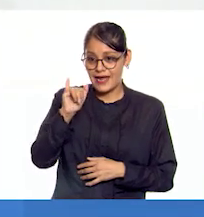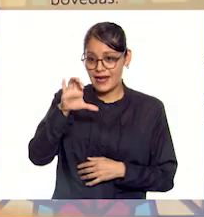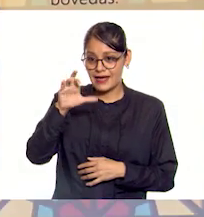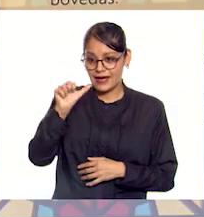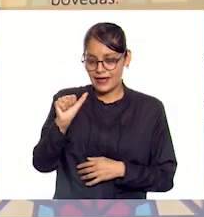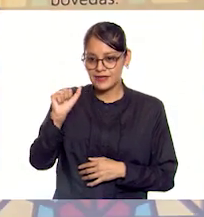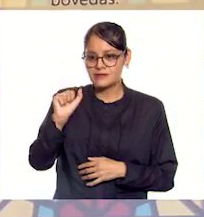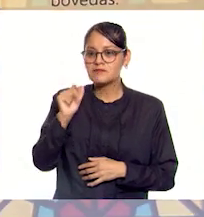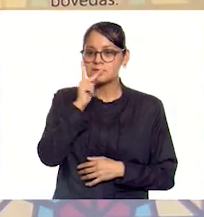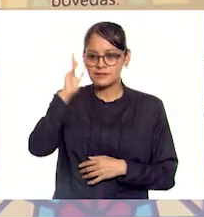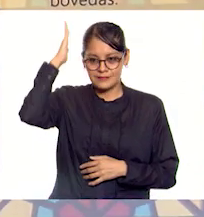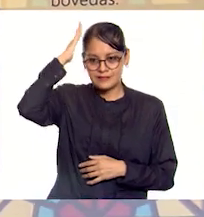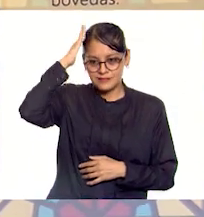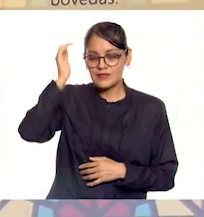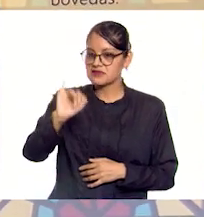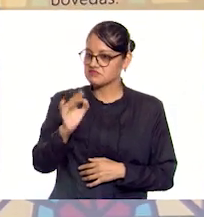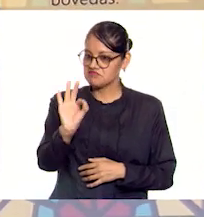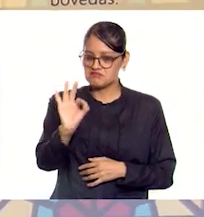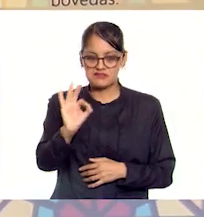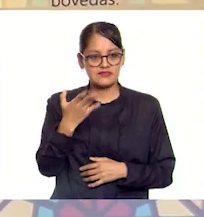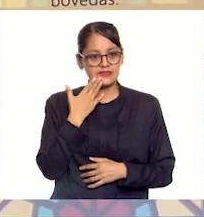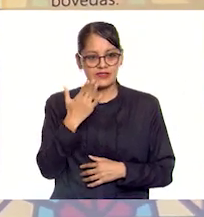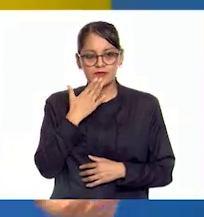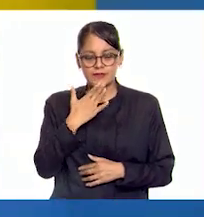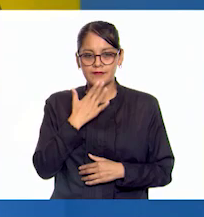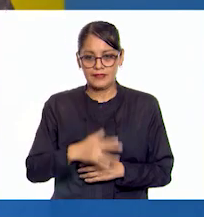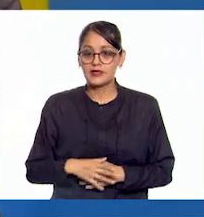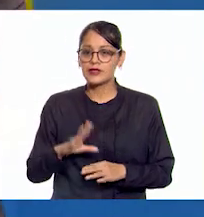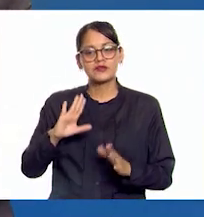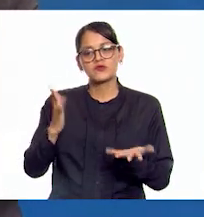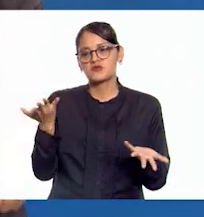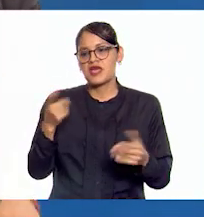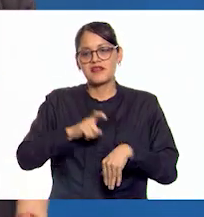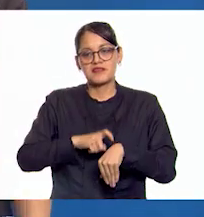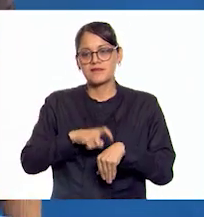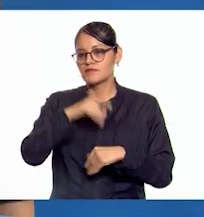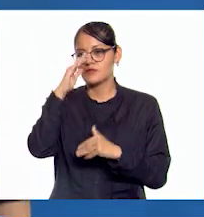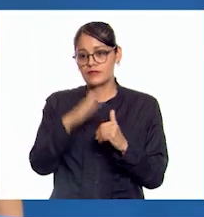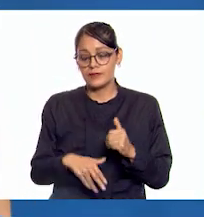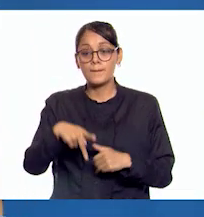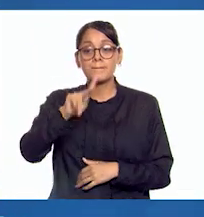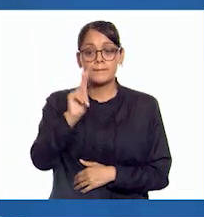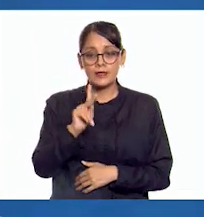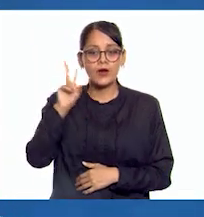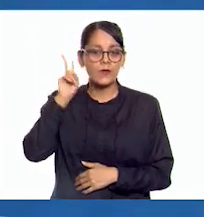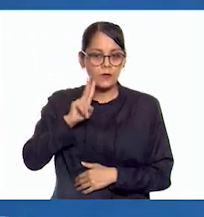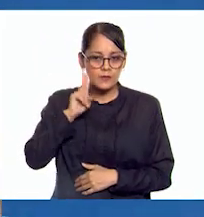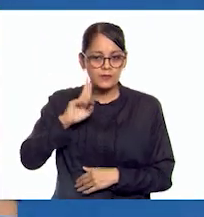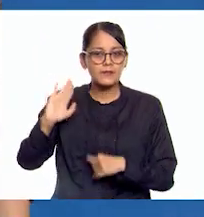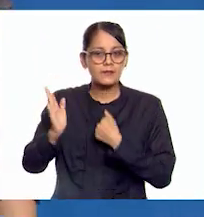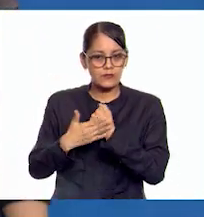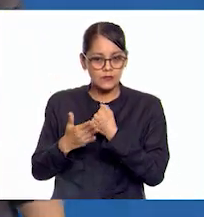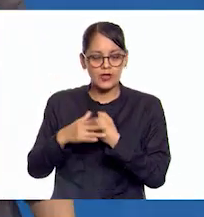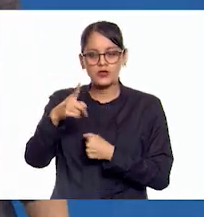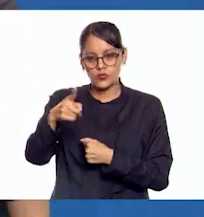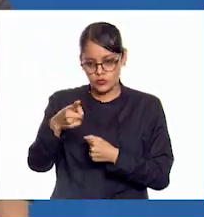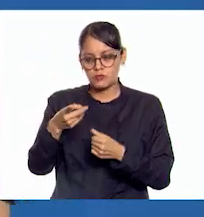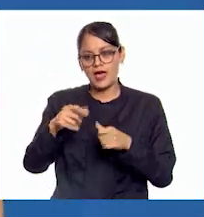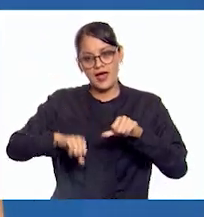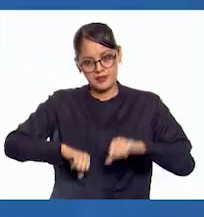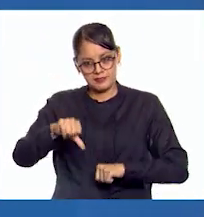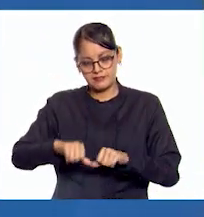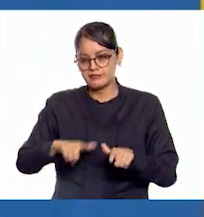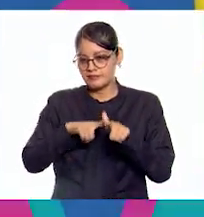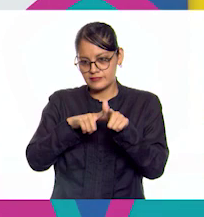patriarca. ¡Excelente! Muy bien, alumnas y alumnos. Se nos acabó el tiempo, pero los retamos a terminar este ejercicio en casa.